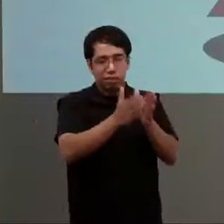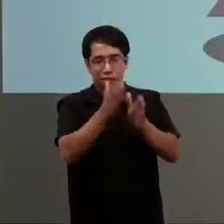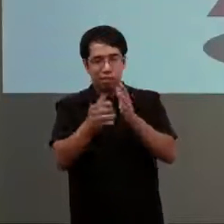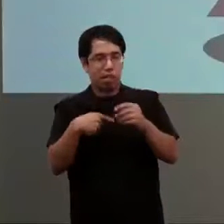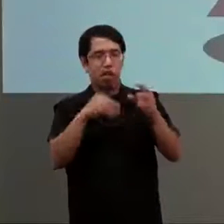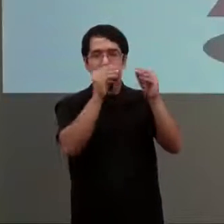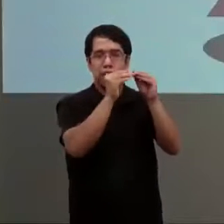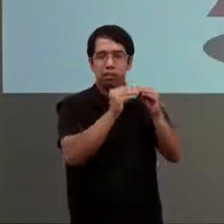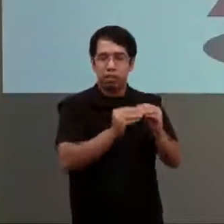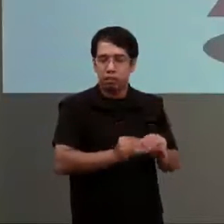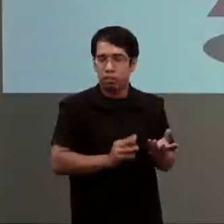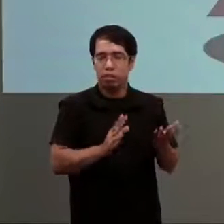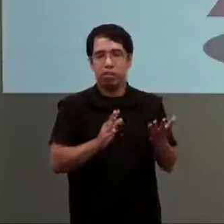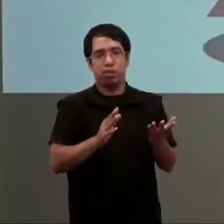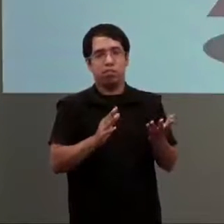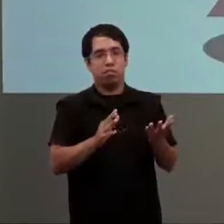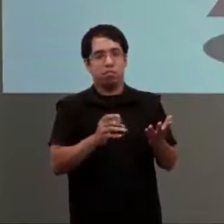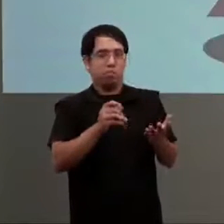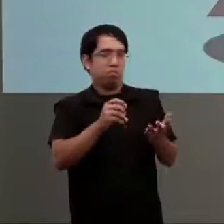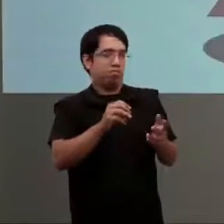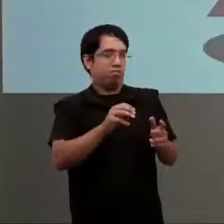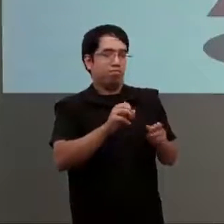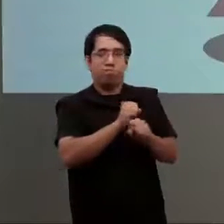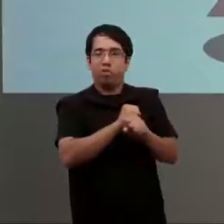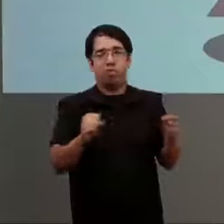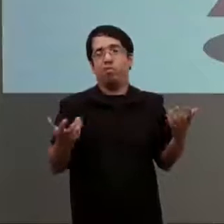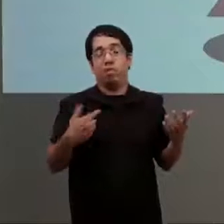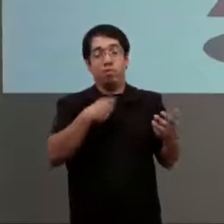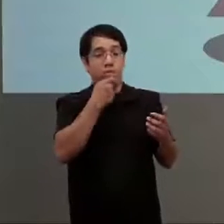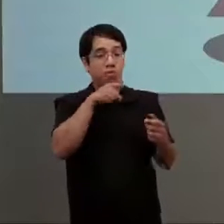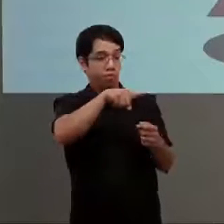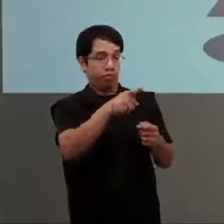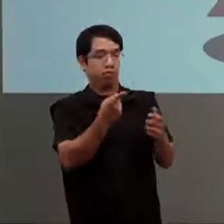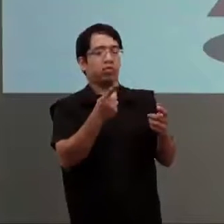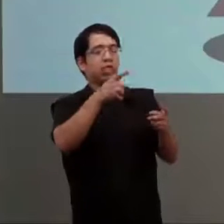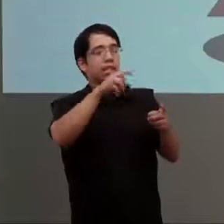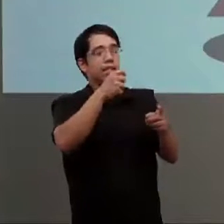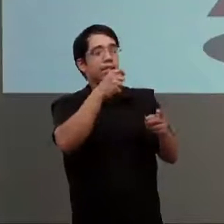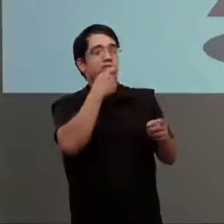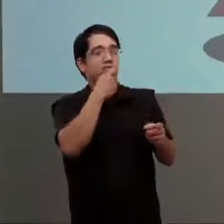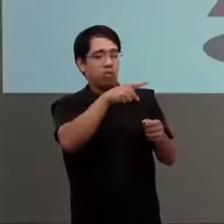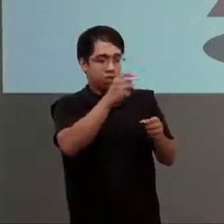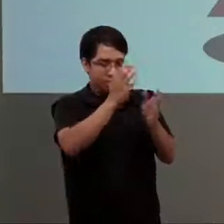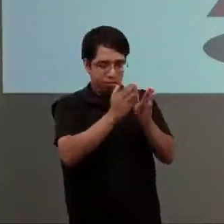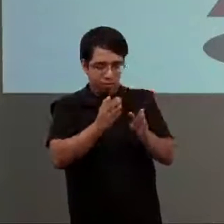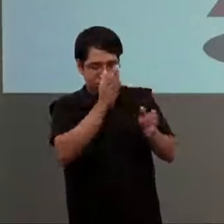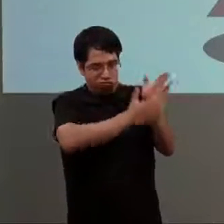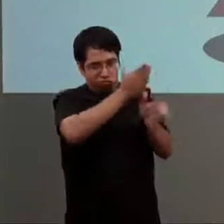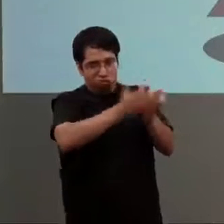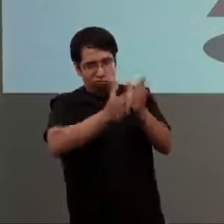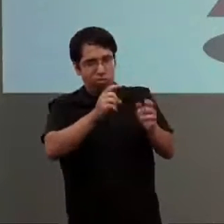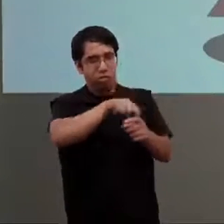hace referencia a decir con esto se incluyó en la familia se incluyó a nivel